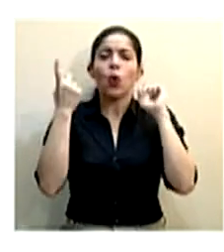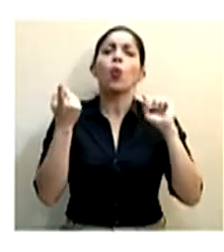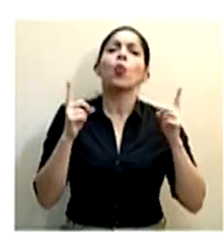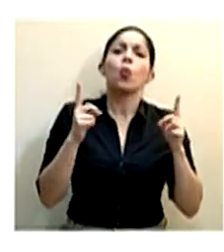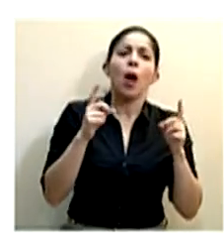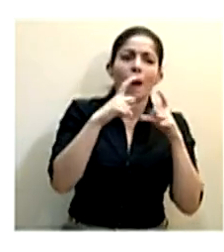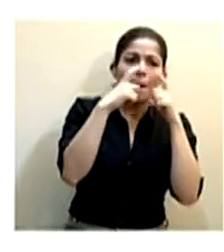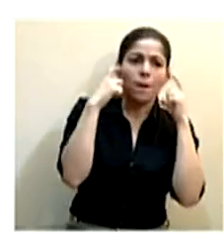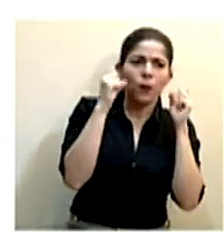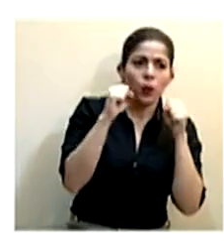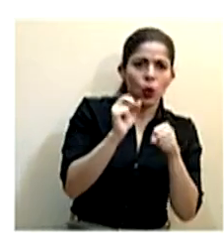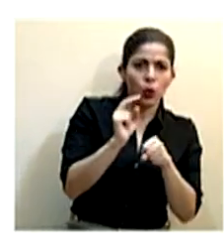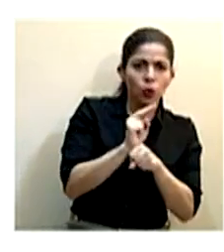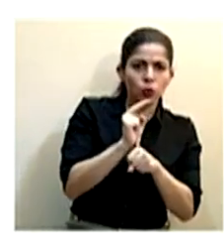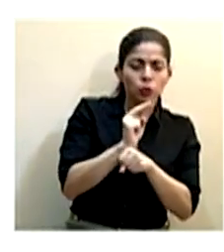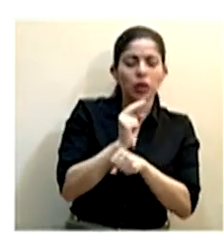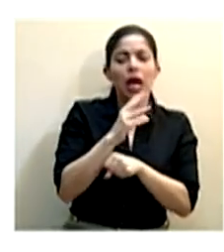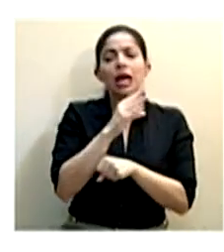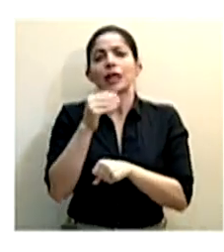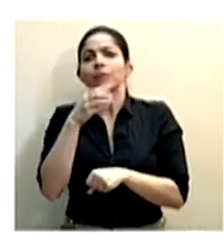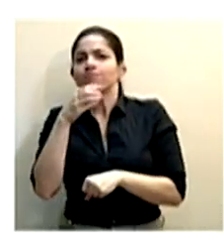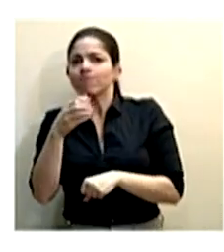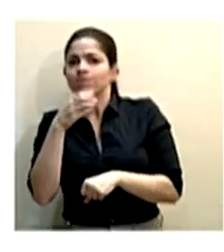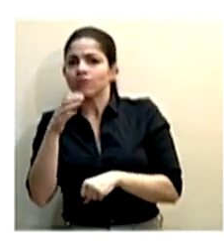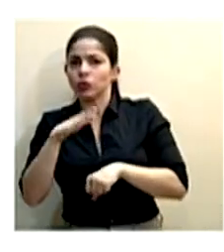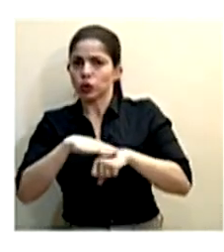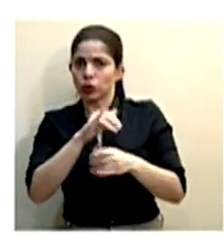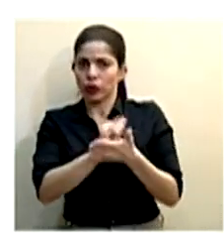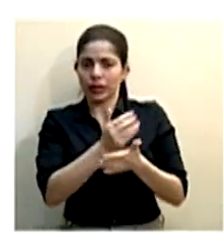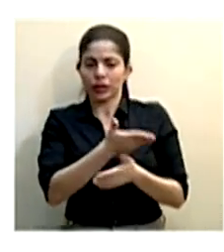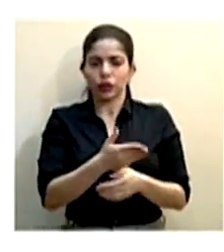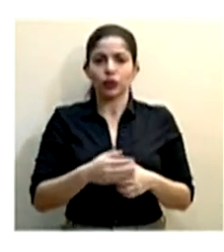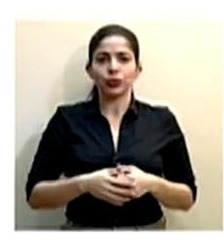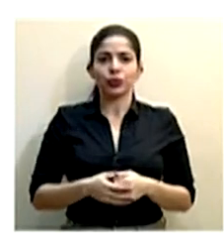pueden usar y algunas recomendaciones al respecto.